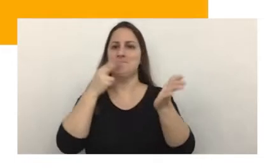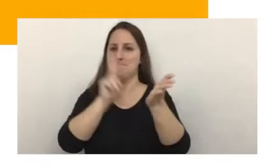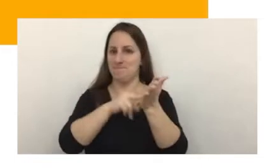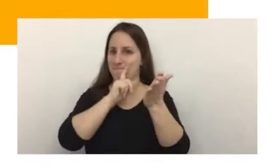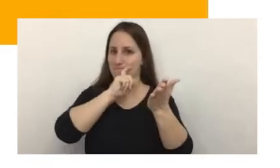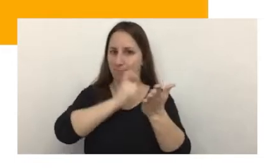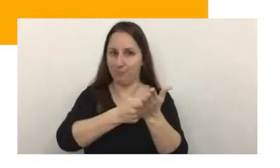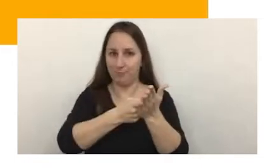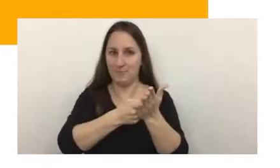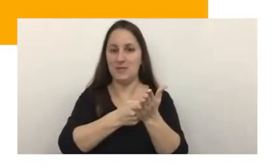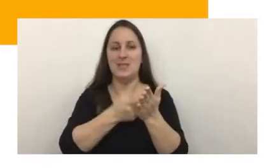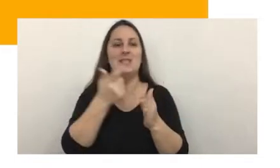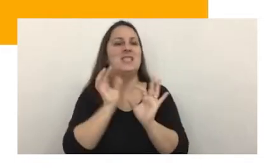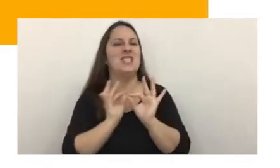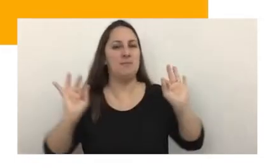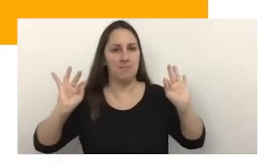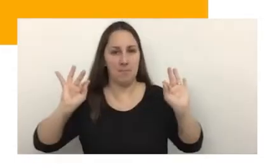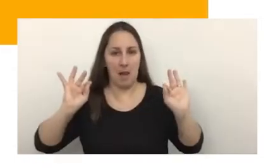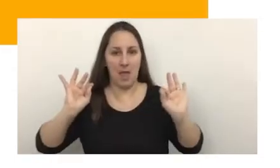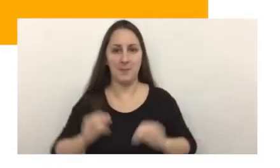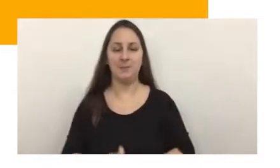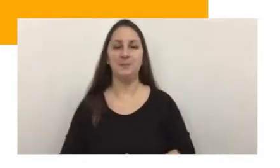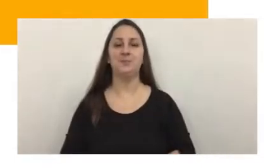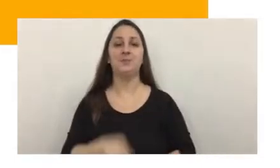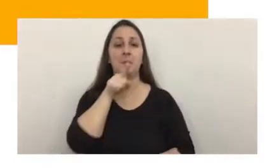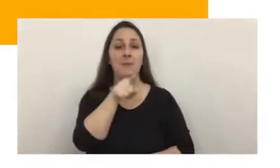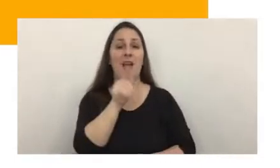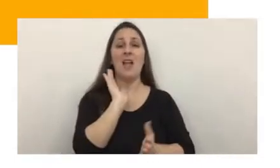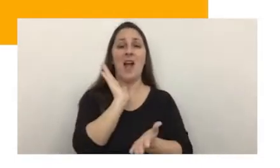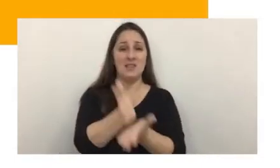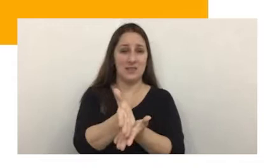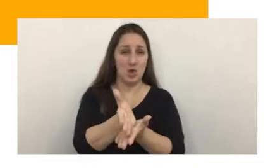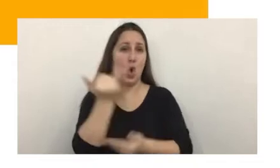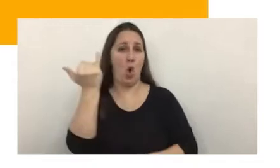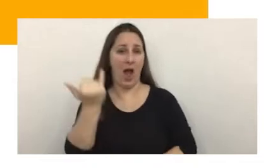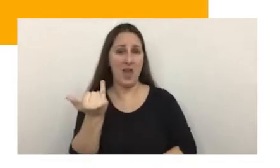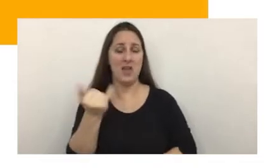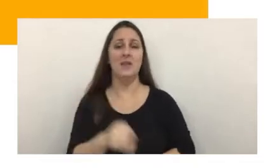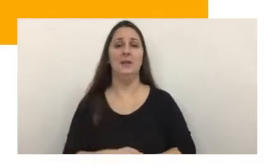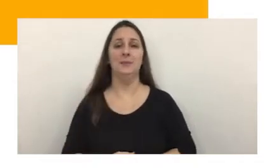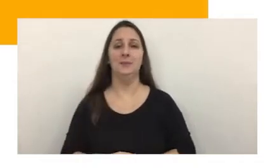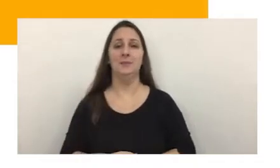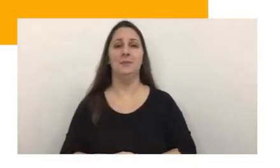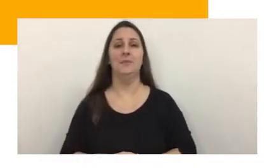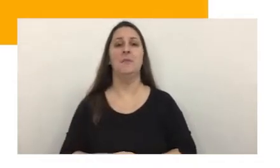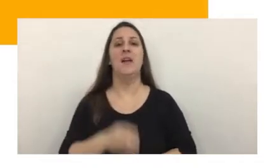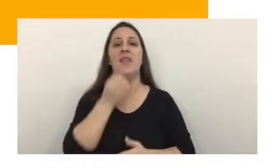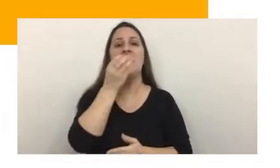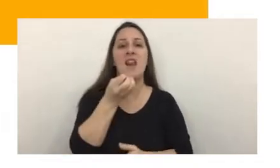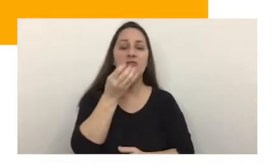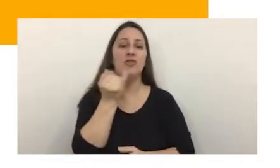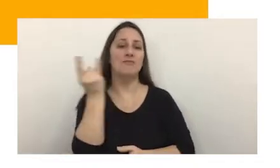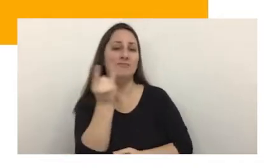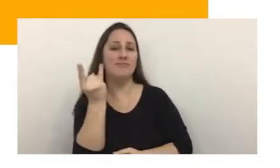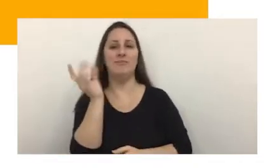y que básicamente se castiga a quien mediante declaraciones engañosas